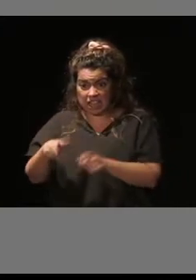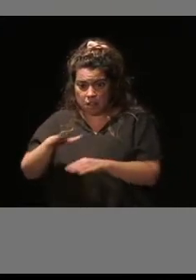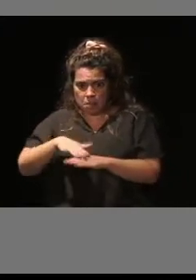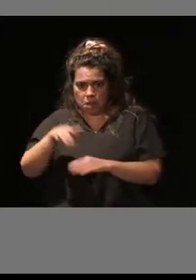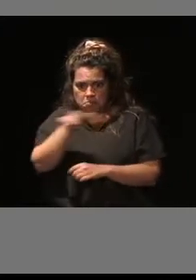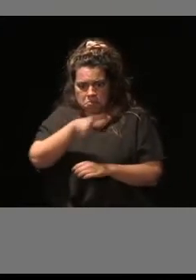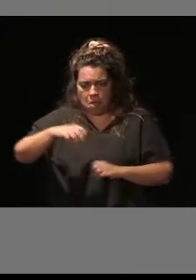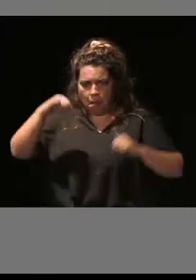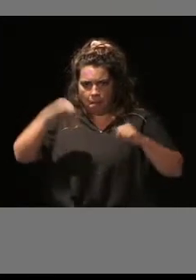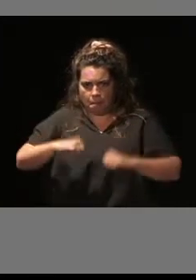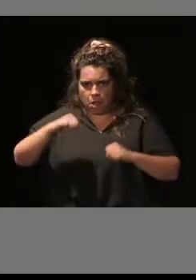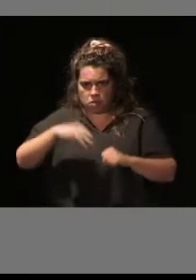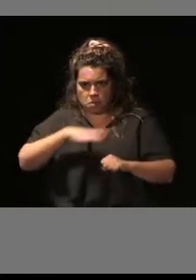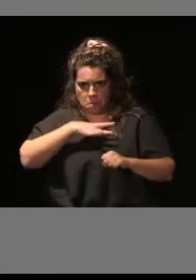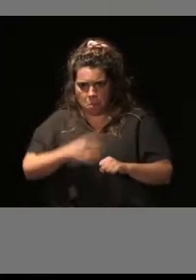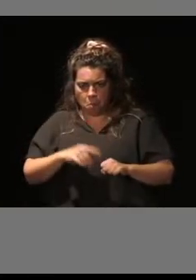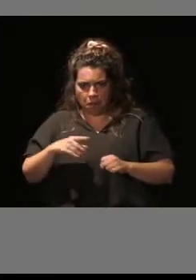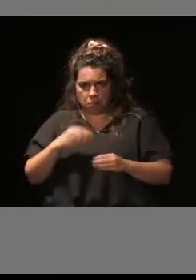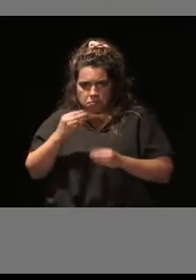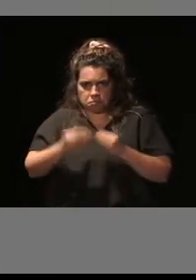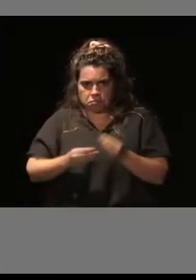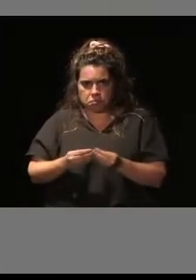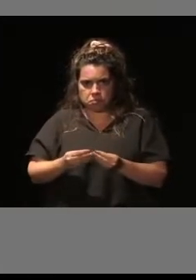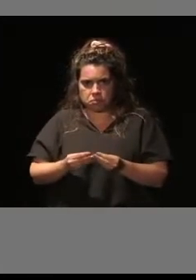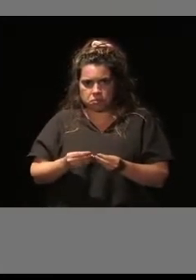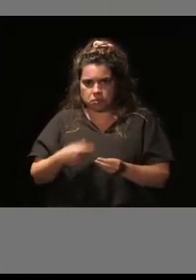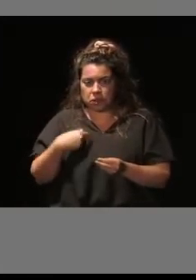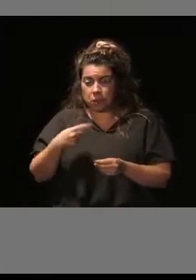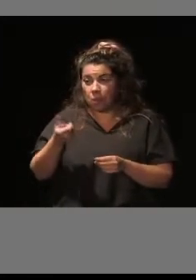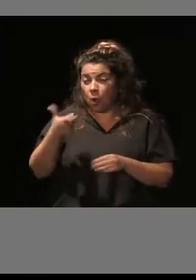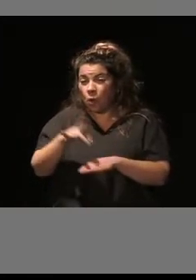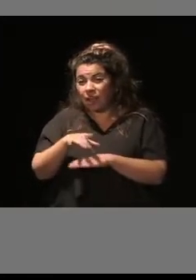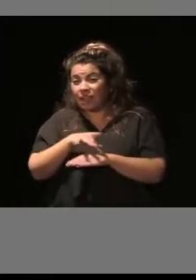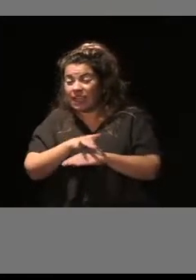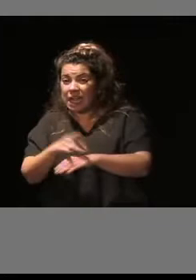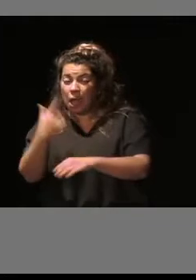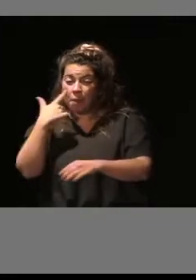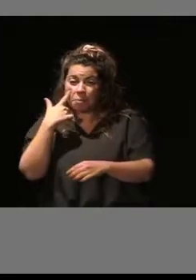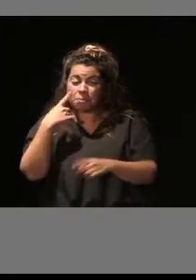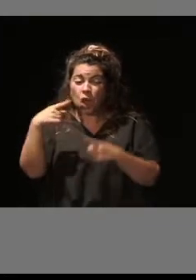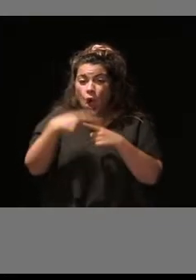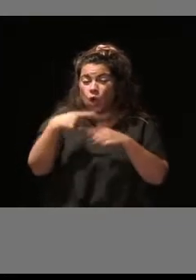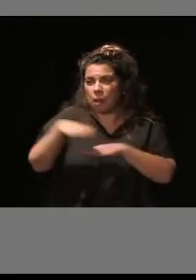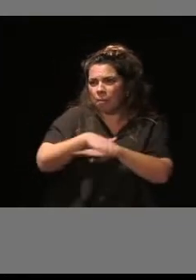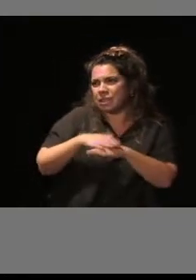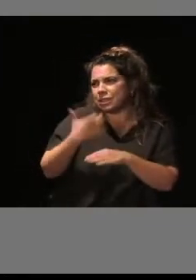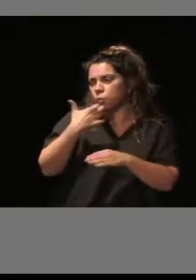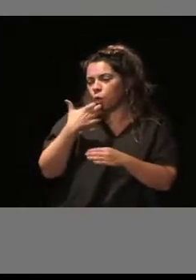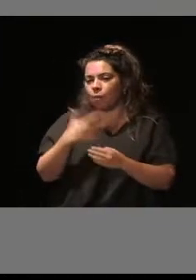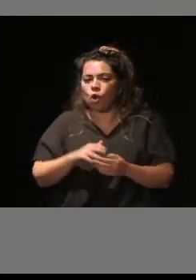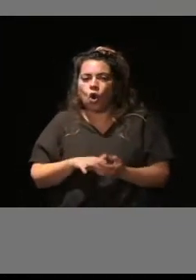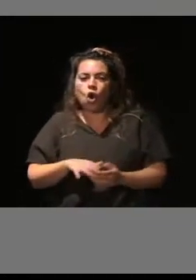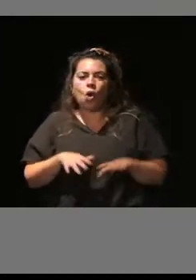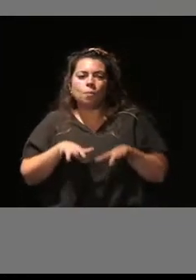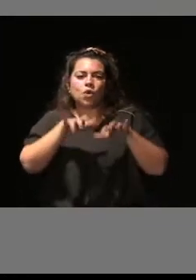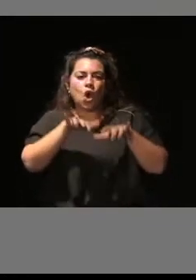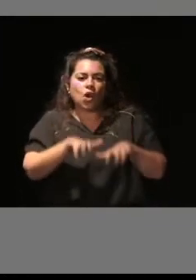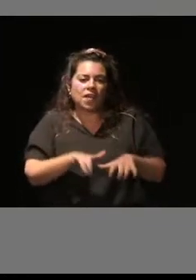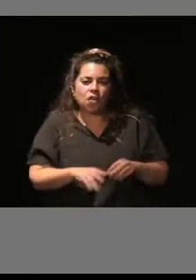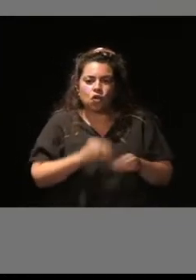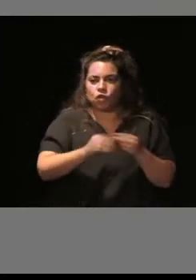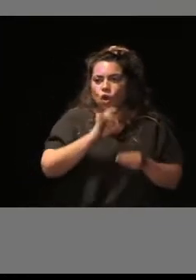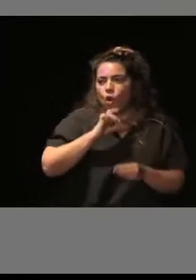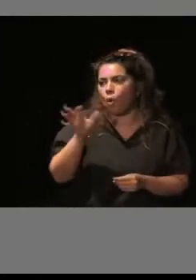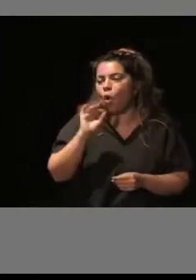mayores. De manera que se daban unas nociones sobre cómo funciona un ordenador, cómo funciona un teléfono móvil.